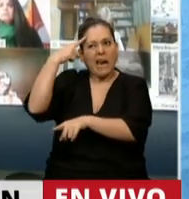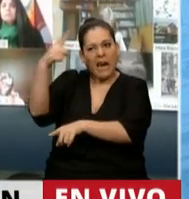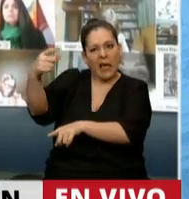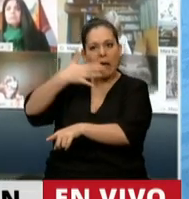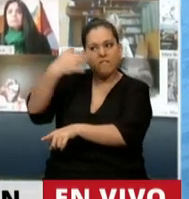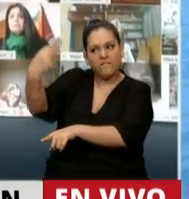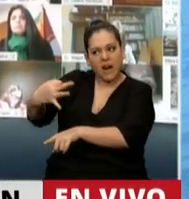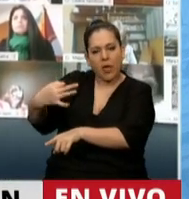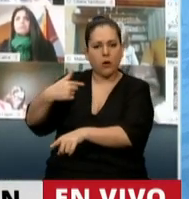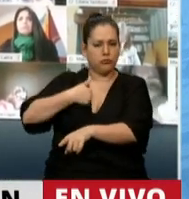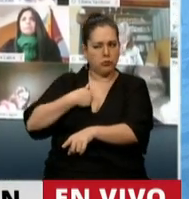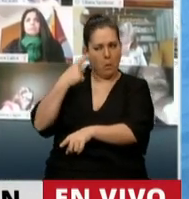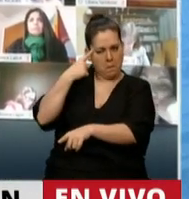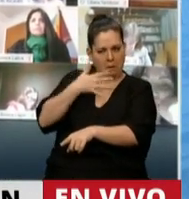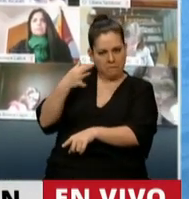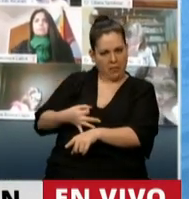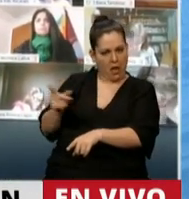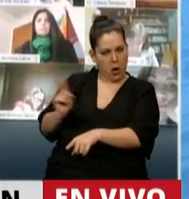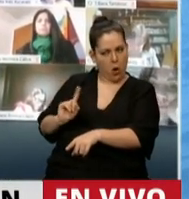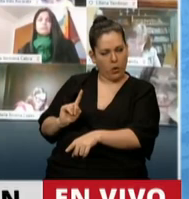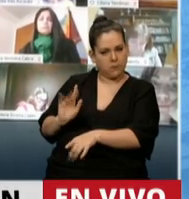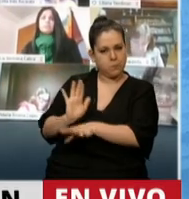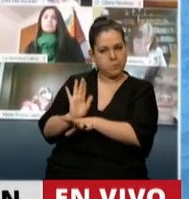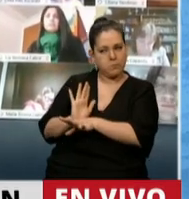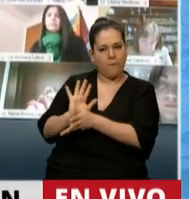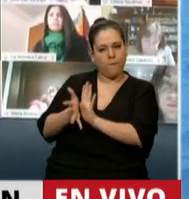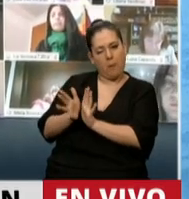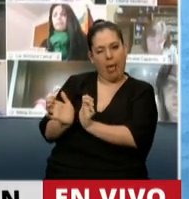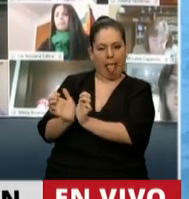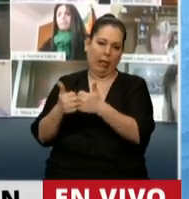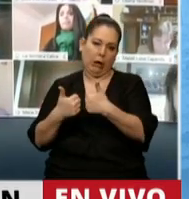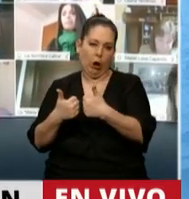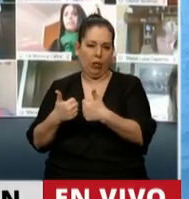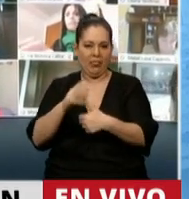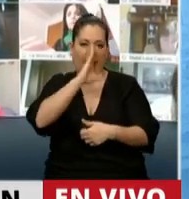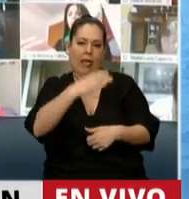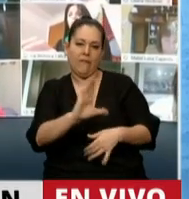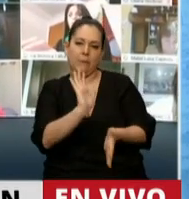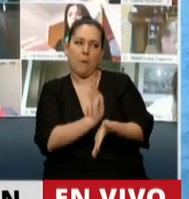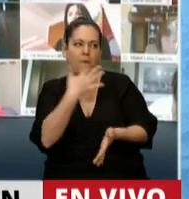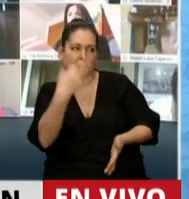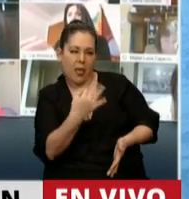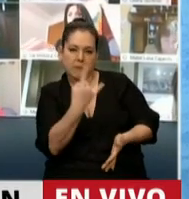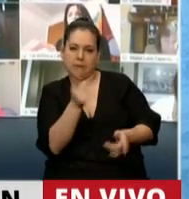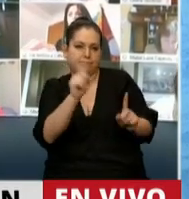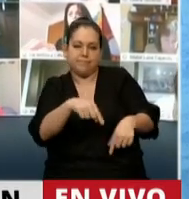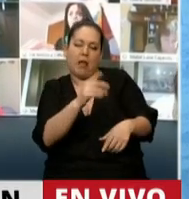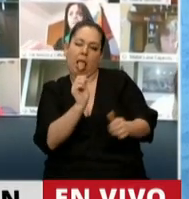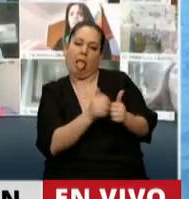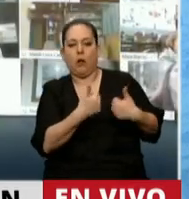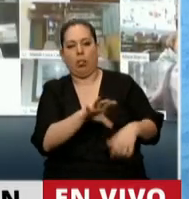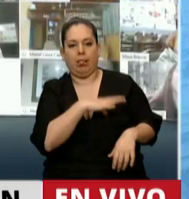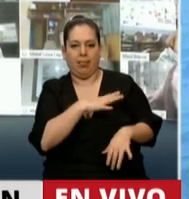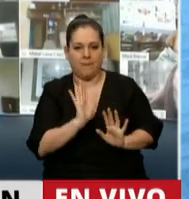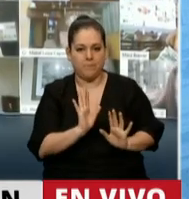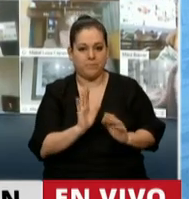es para mí. Y la mejor manera es tratar de esconder a este animal. Pero yo agregaría una sexta, señor presidente, que